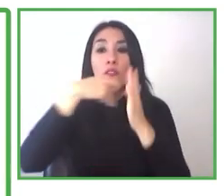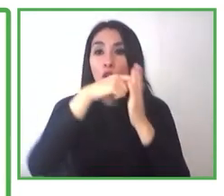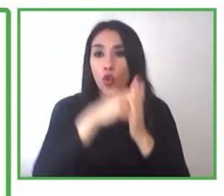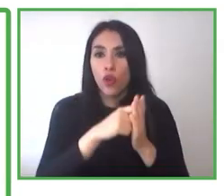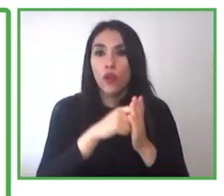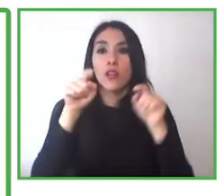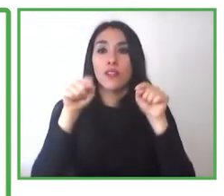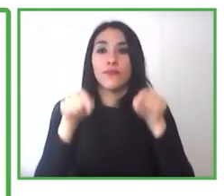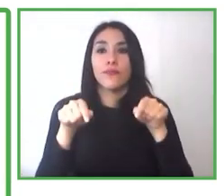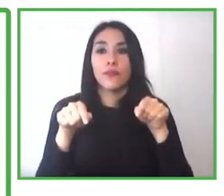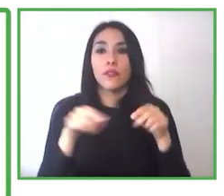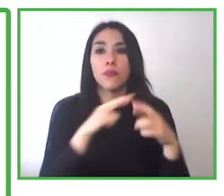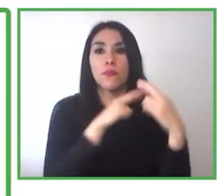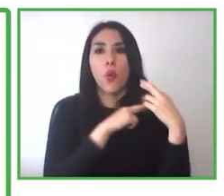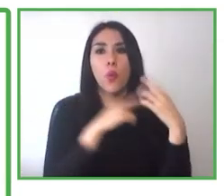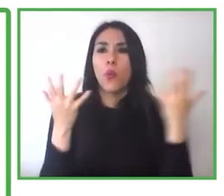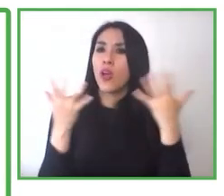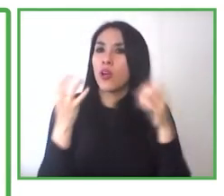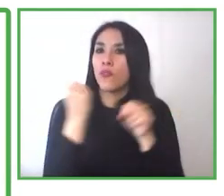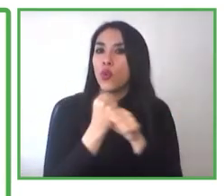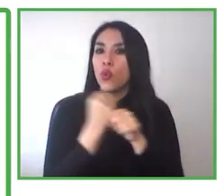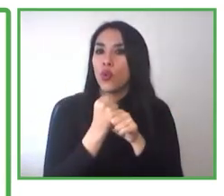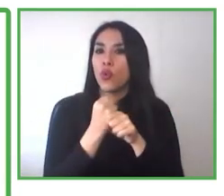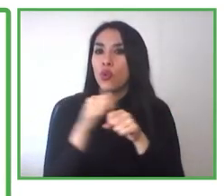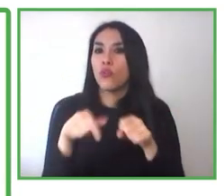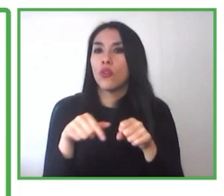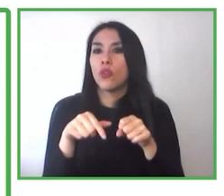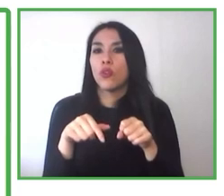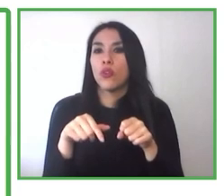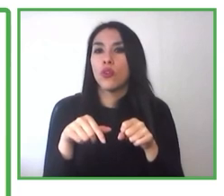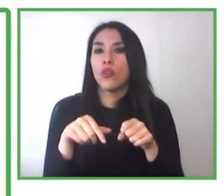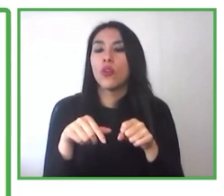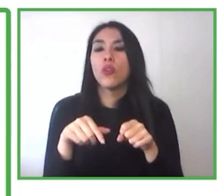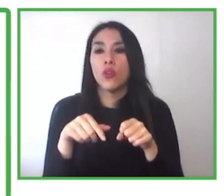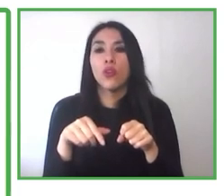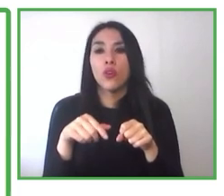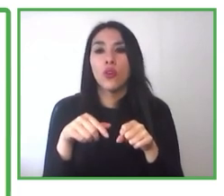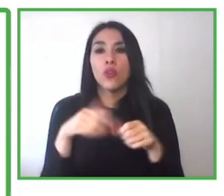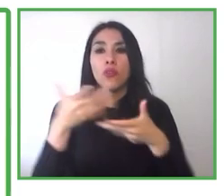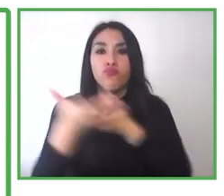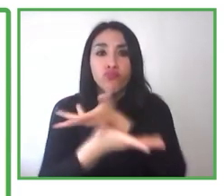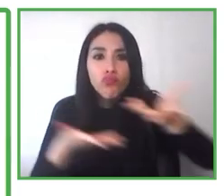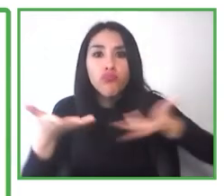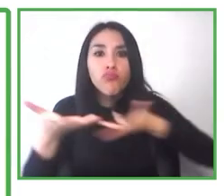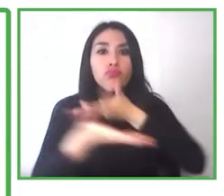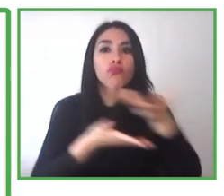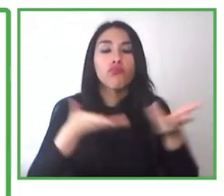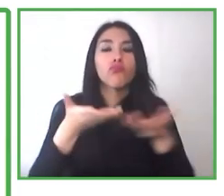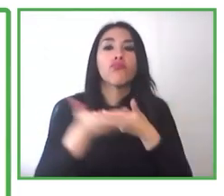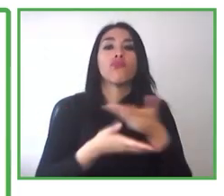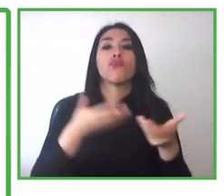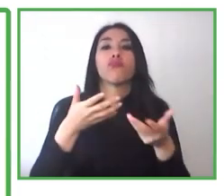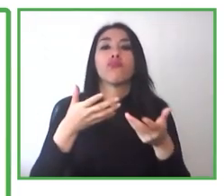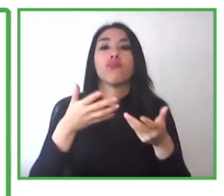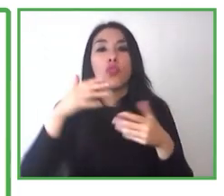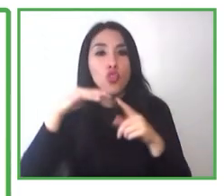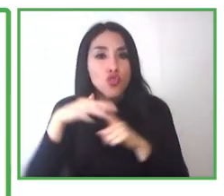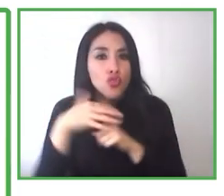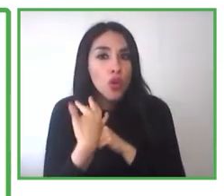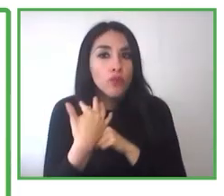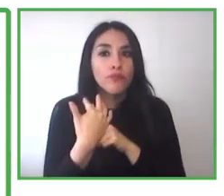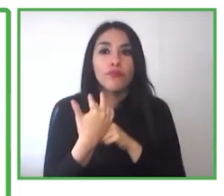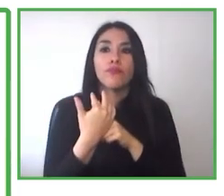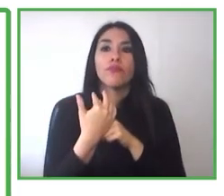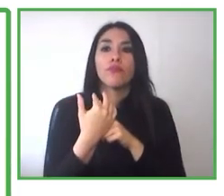hablando de una inclusión laboral integral. Hoy día nos encontramos en el proceso de construcción de este